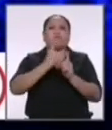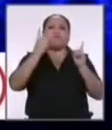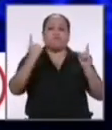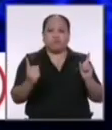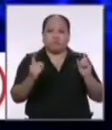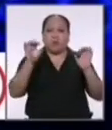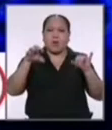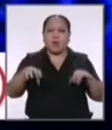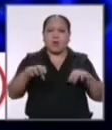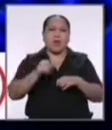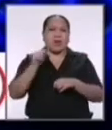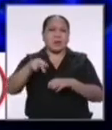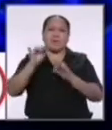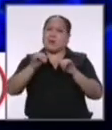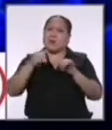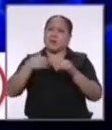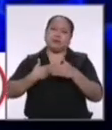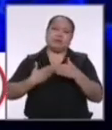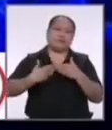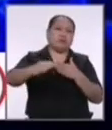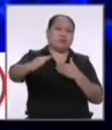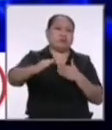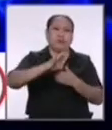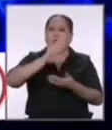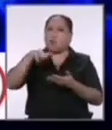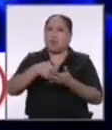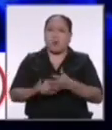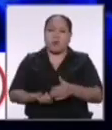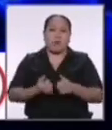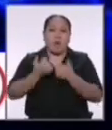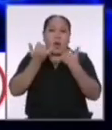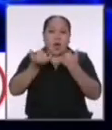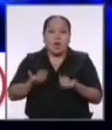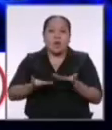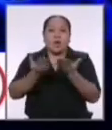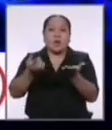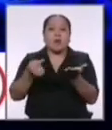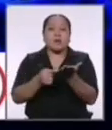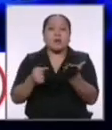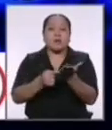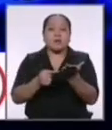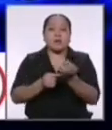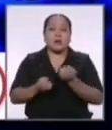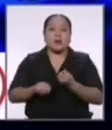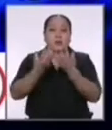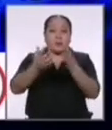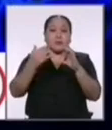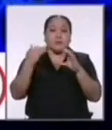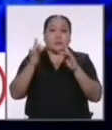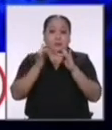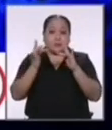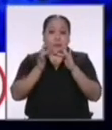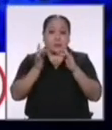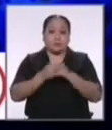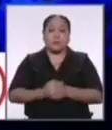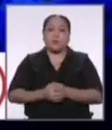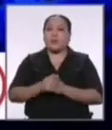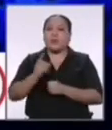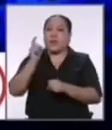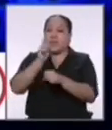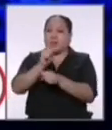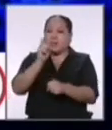remota se quedó para toda la vida hoy más que nunca hay que darle tecnología hay que darle internet hay que